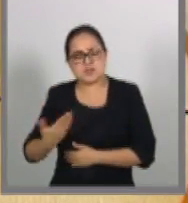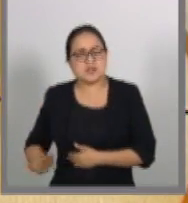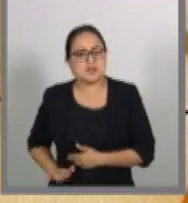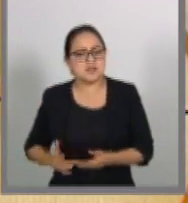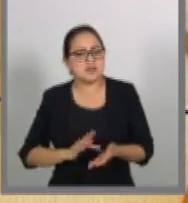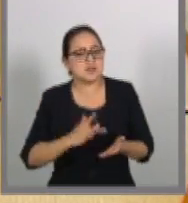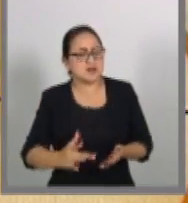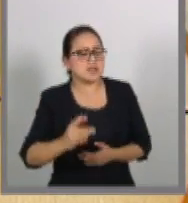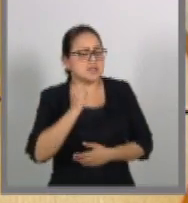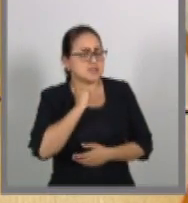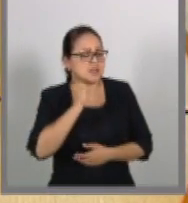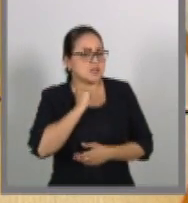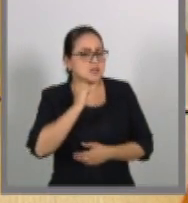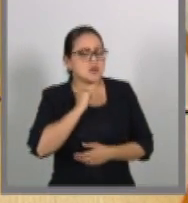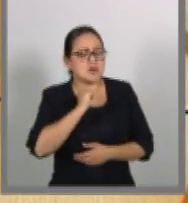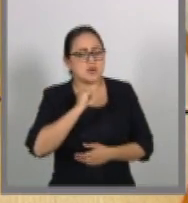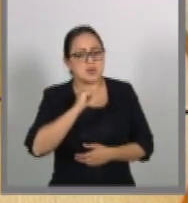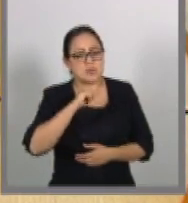senador Don Manuel Barlet Díaz. Gracias. Gracias. Gracias.